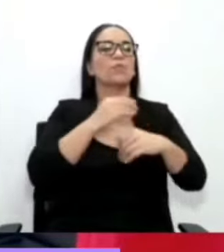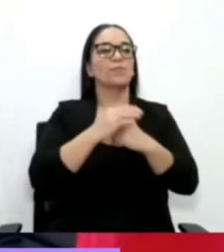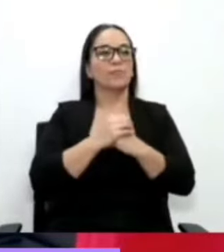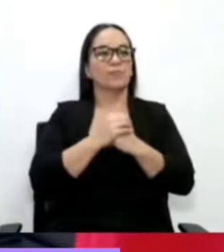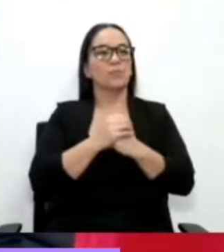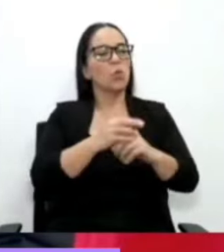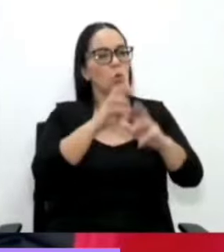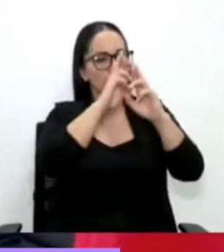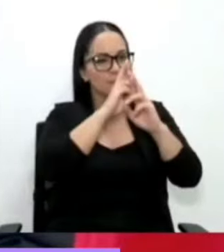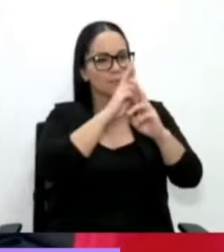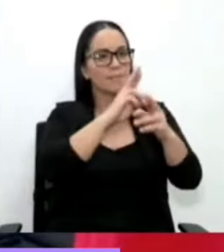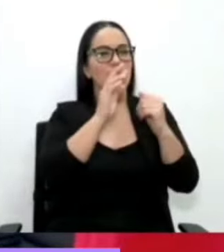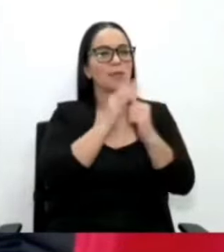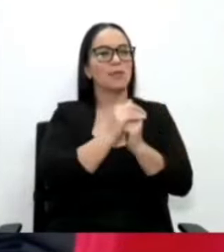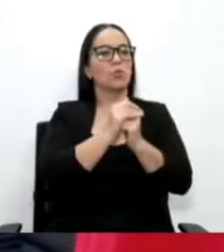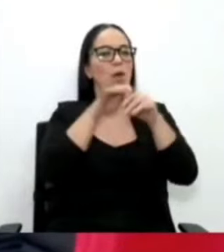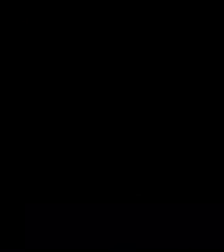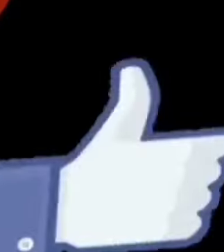respeto y admiración.